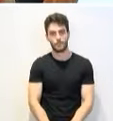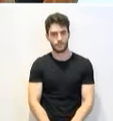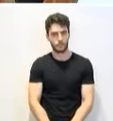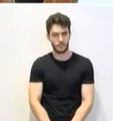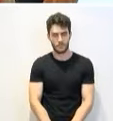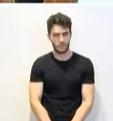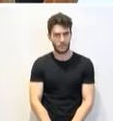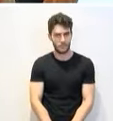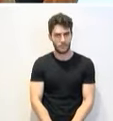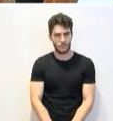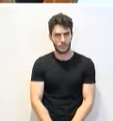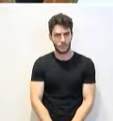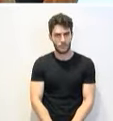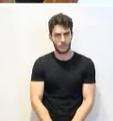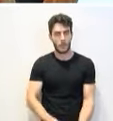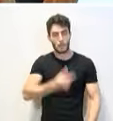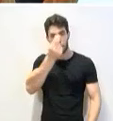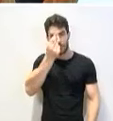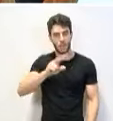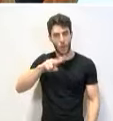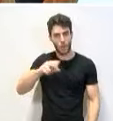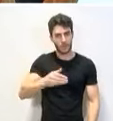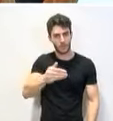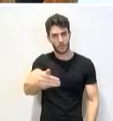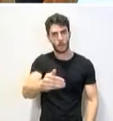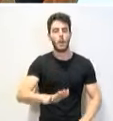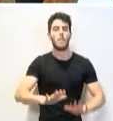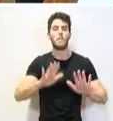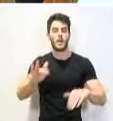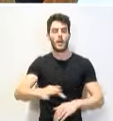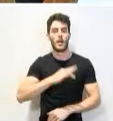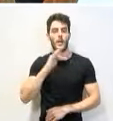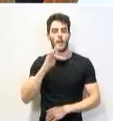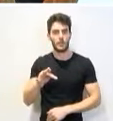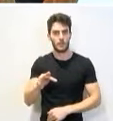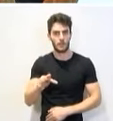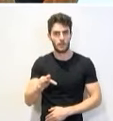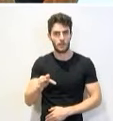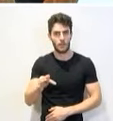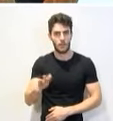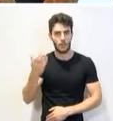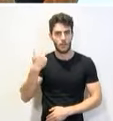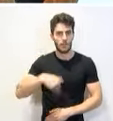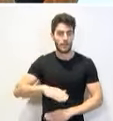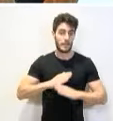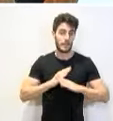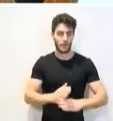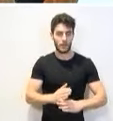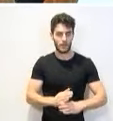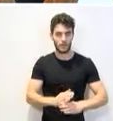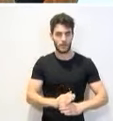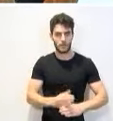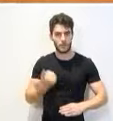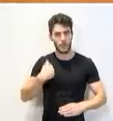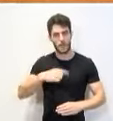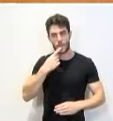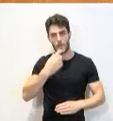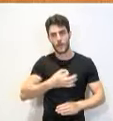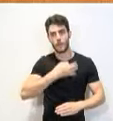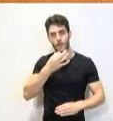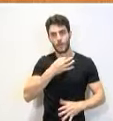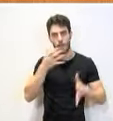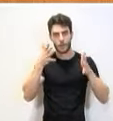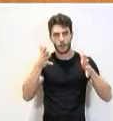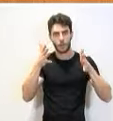comunidad, al menos durante ese tiempo. Pero es que, además, ya decía un dictamen del Consejo de Estado,